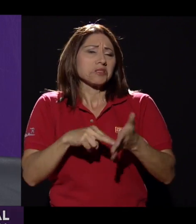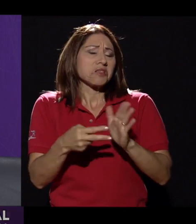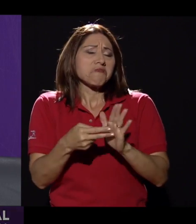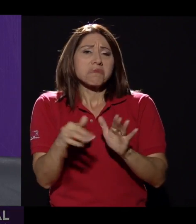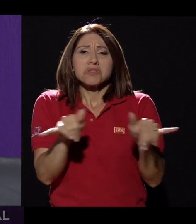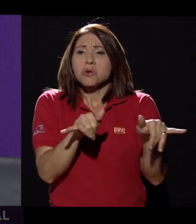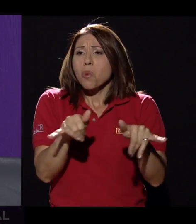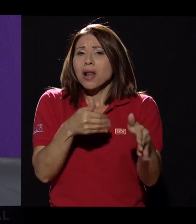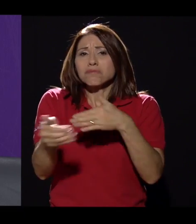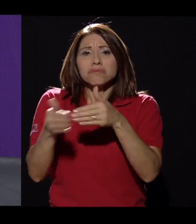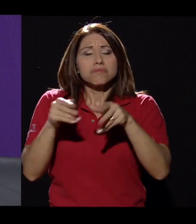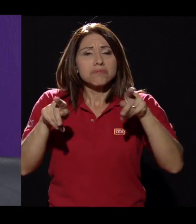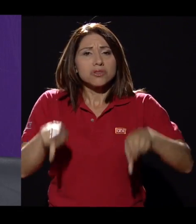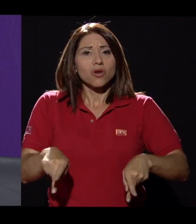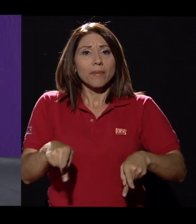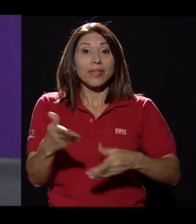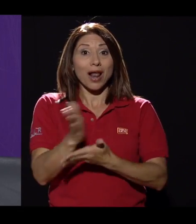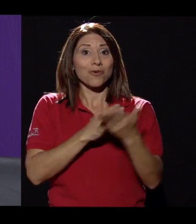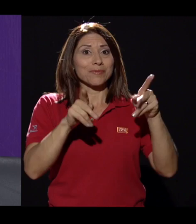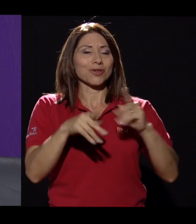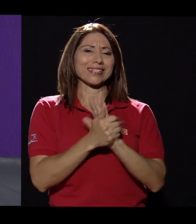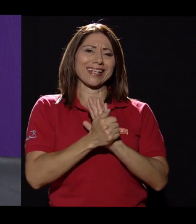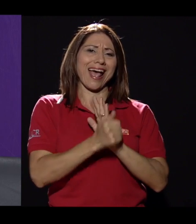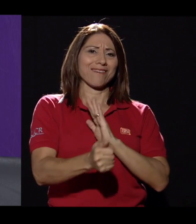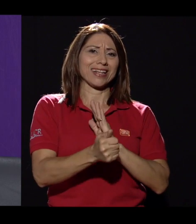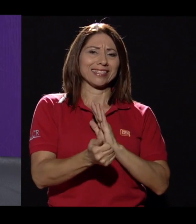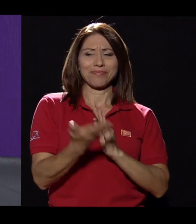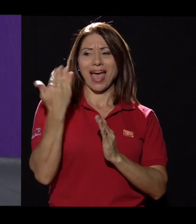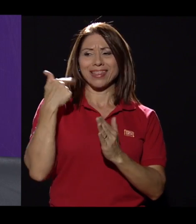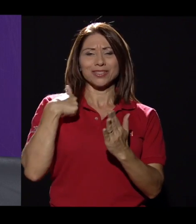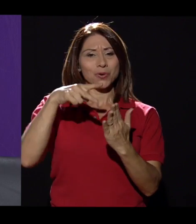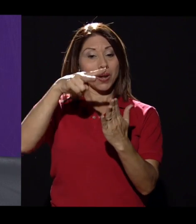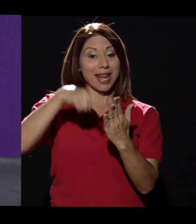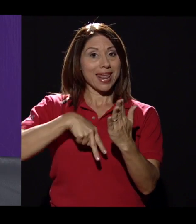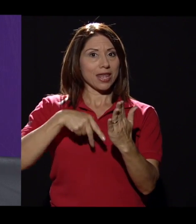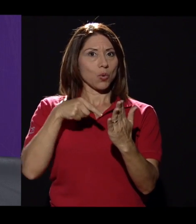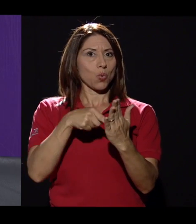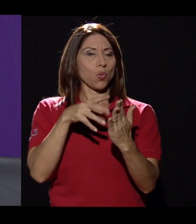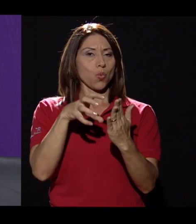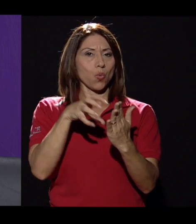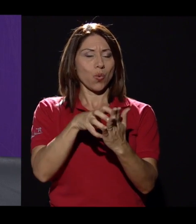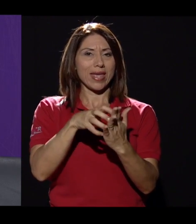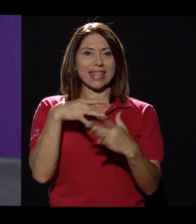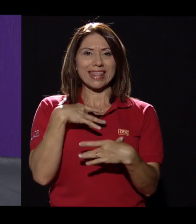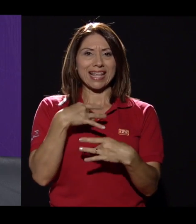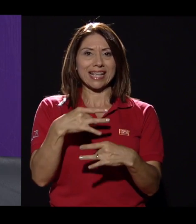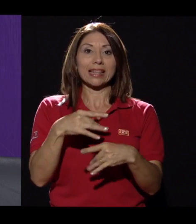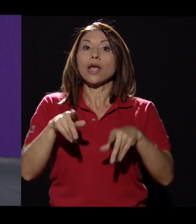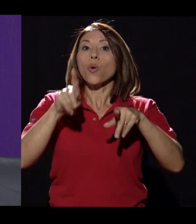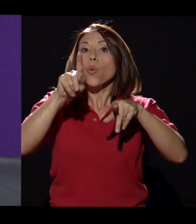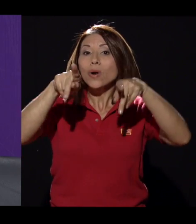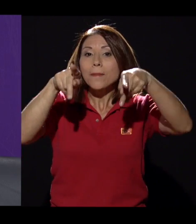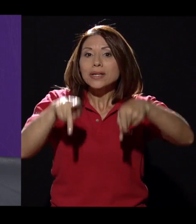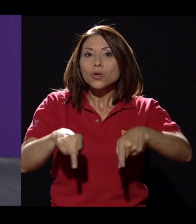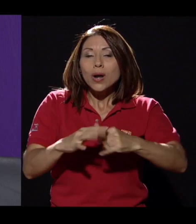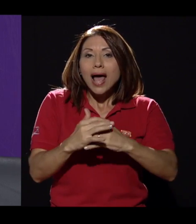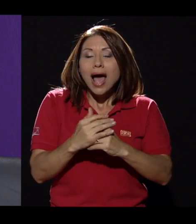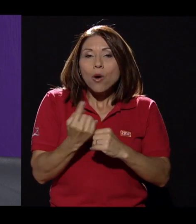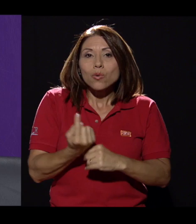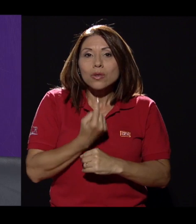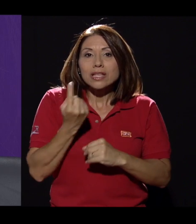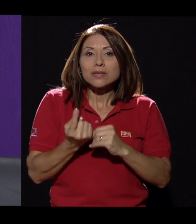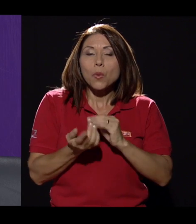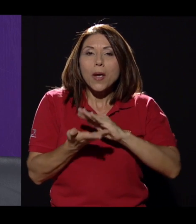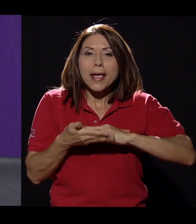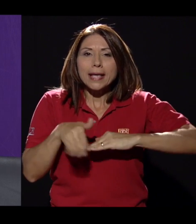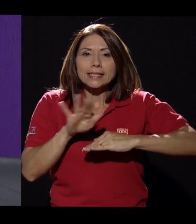otro, hay unos que son muy hábiles, muy hábiles. Un día esto leí un reportaje interesantísimo de una persona que era experto, pero experto en